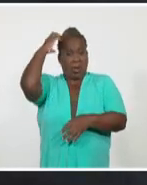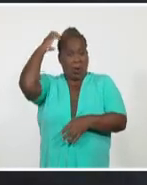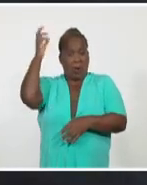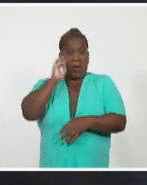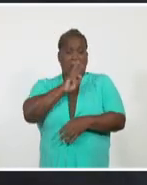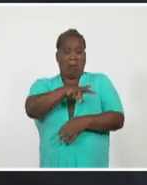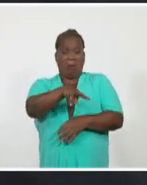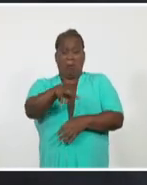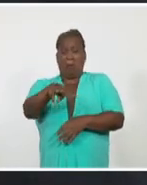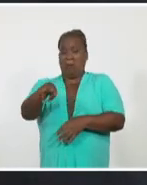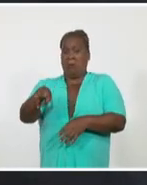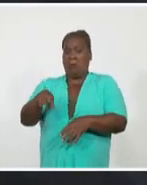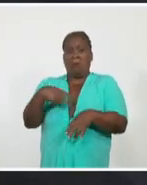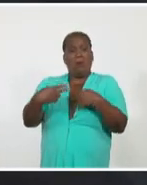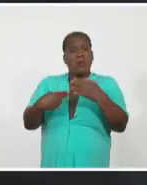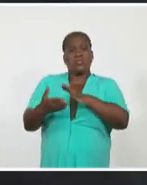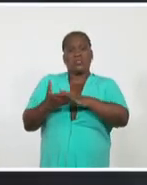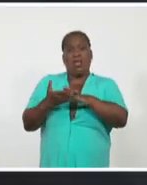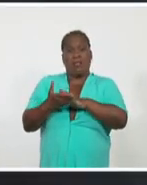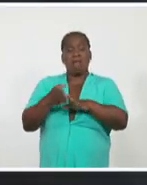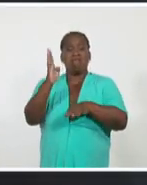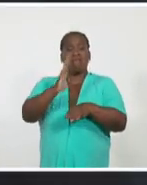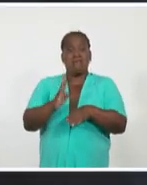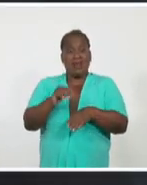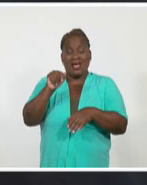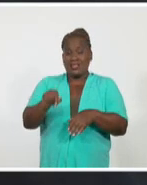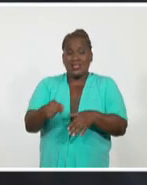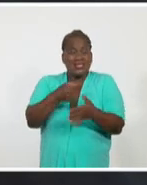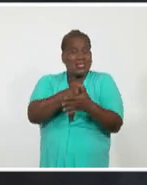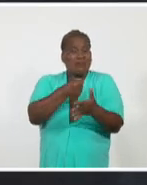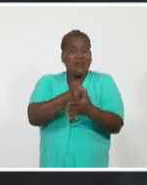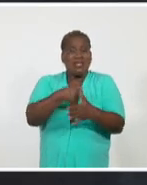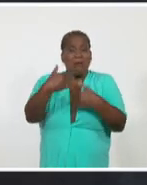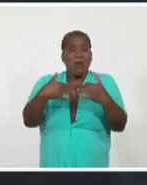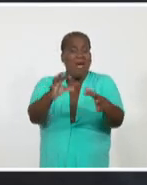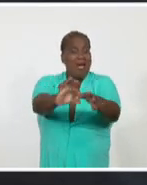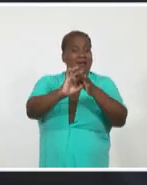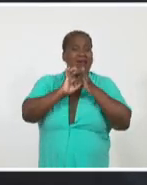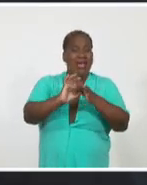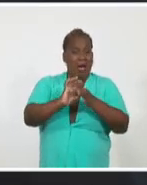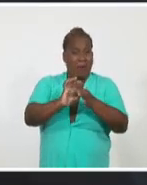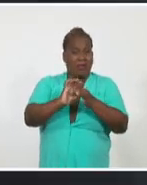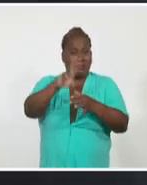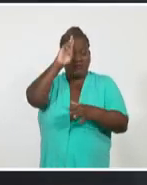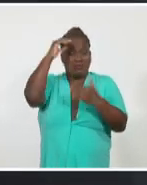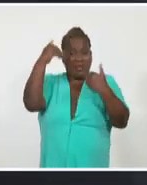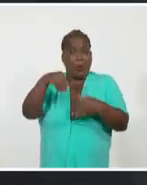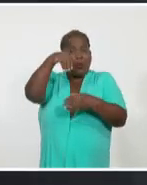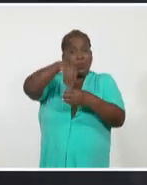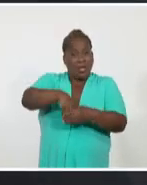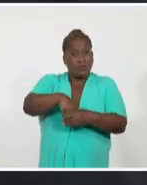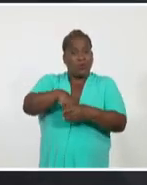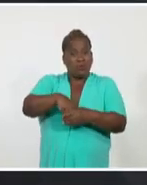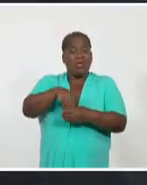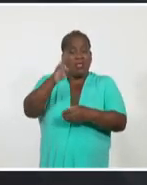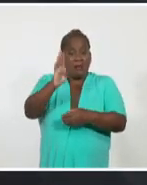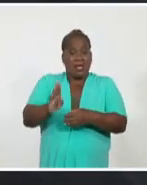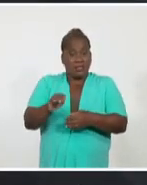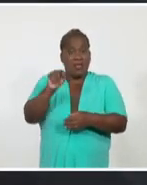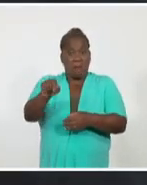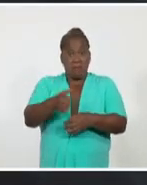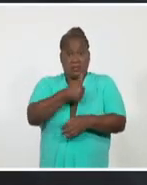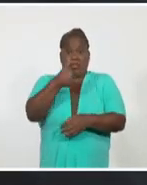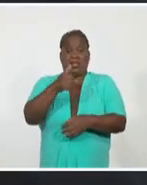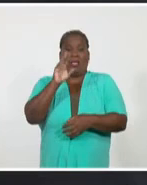Brasil se enfrenta así al peor colapso de su sistema sanitario en la historia, mientras Bolsonaro afirma en actos públicos